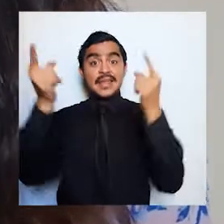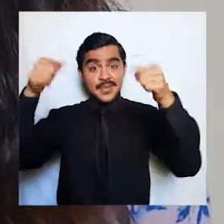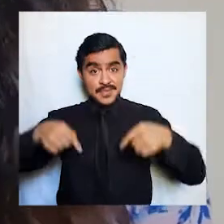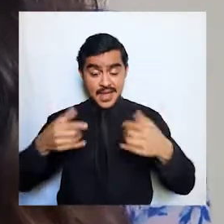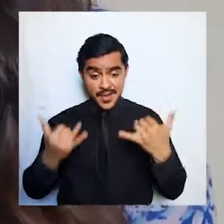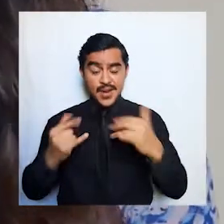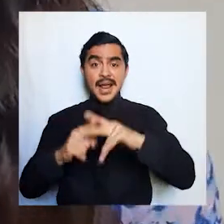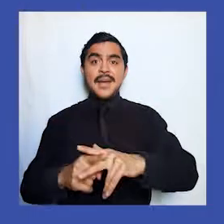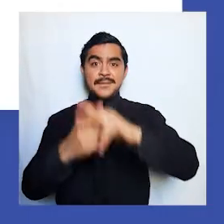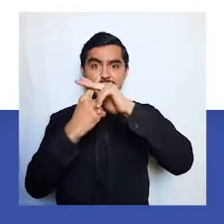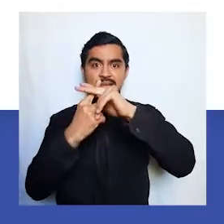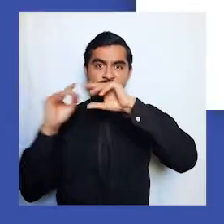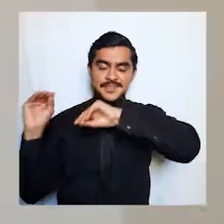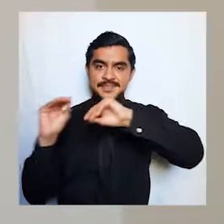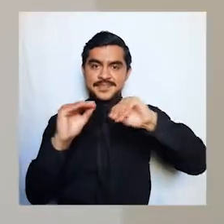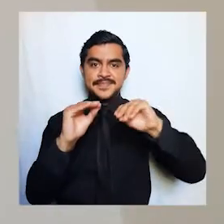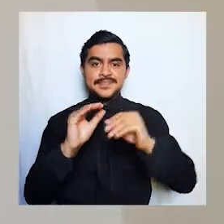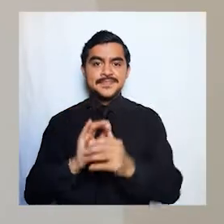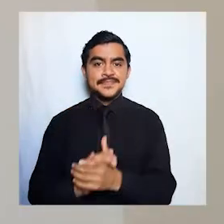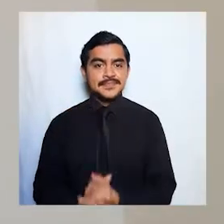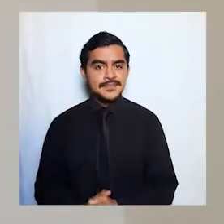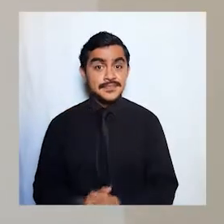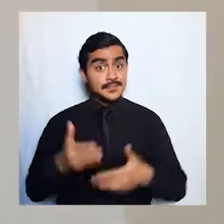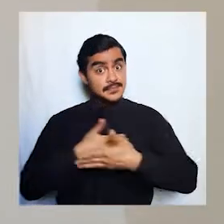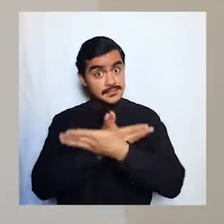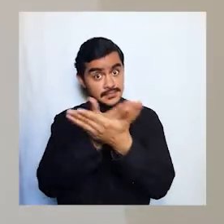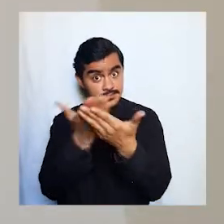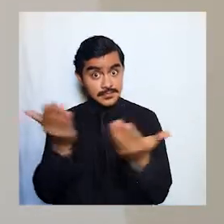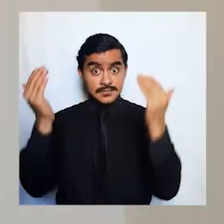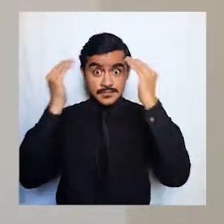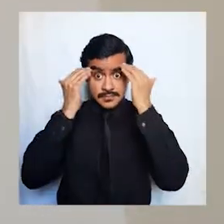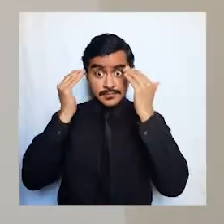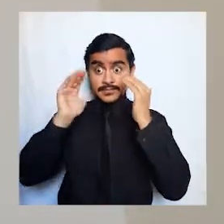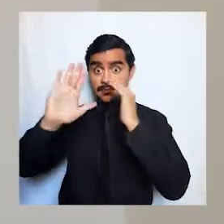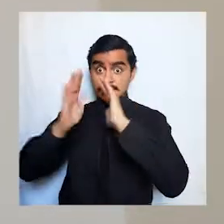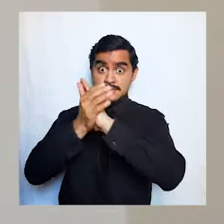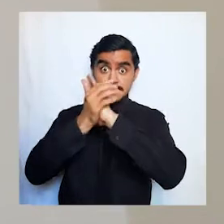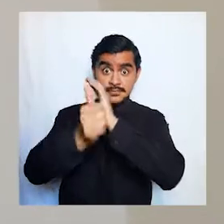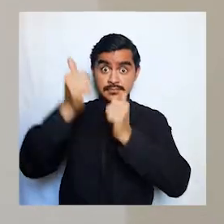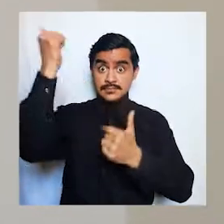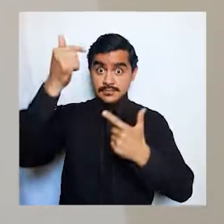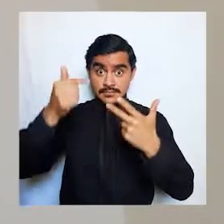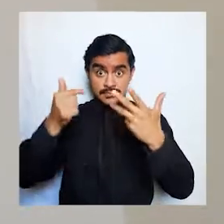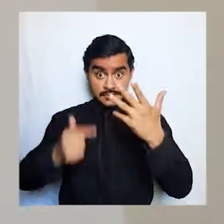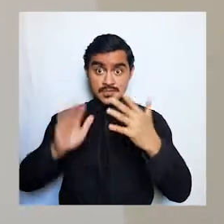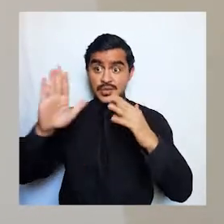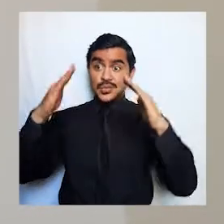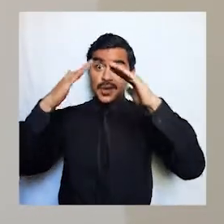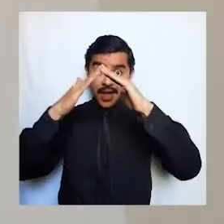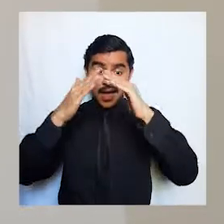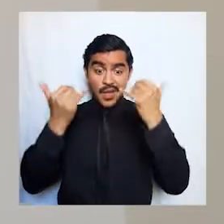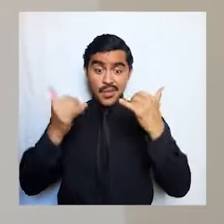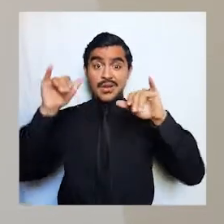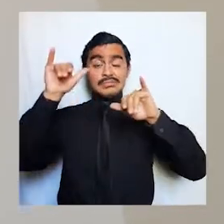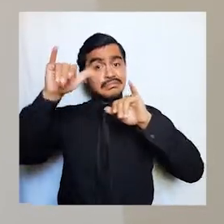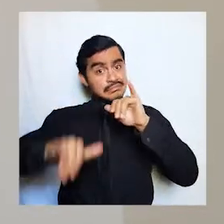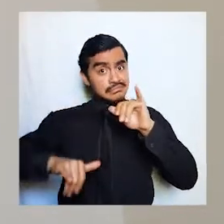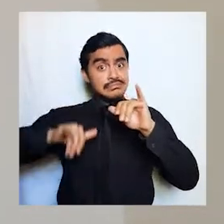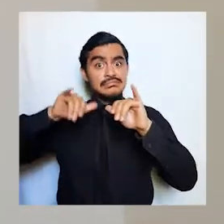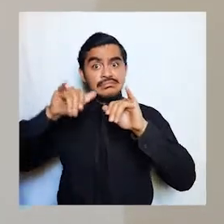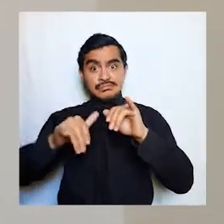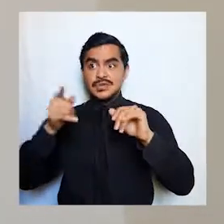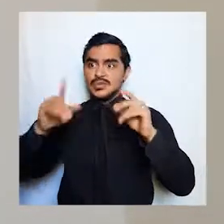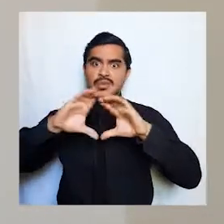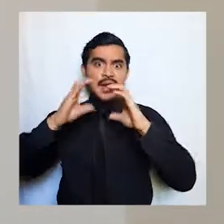y demos inicio a este taller bueno chiquillos sabemos que ustedes tienen muchos talentos y también pasan mucho tiempo en casa ahorita que las clases